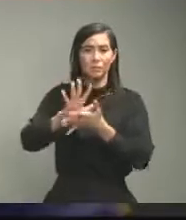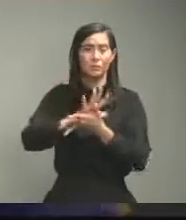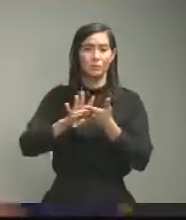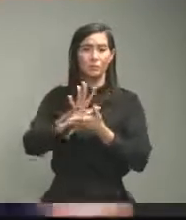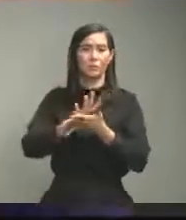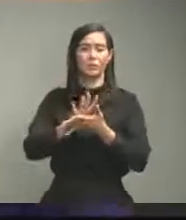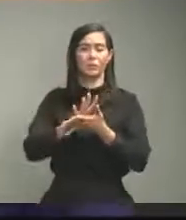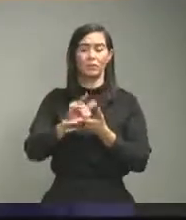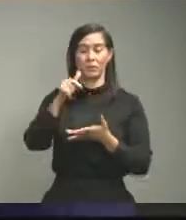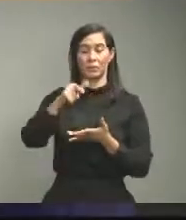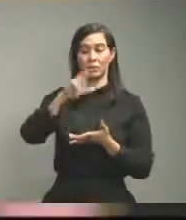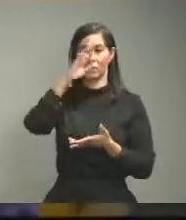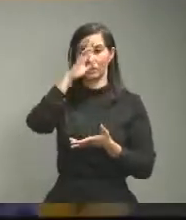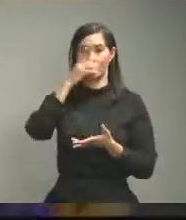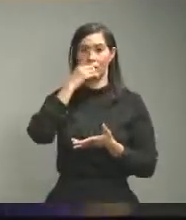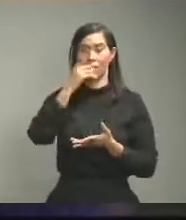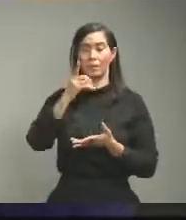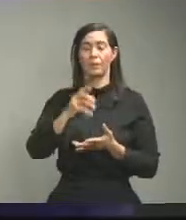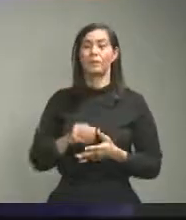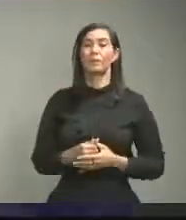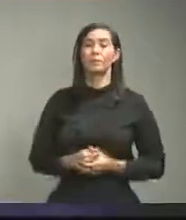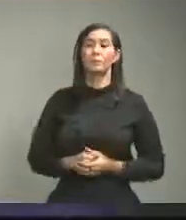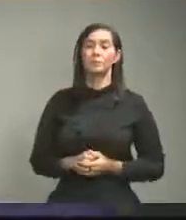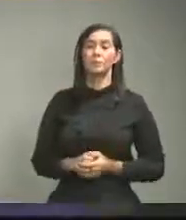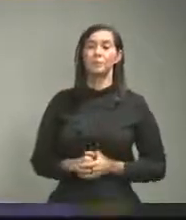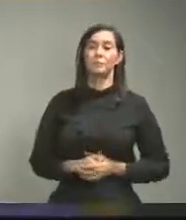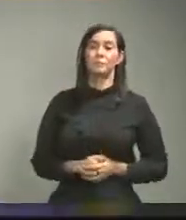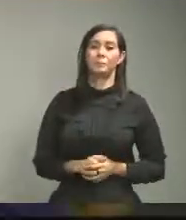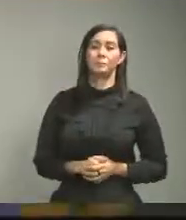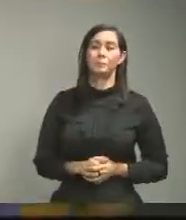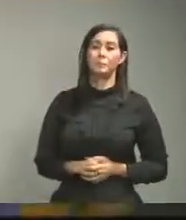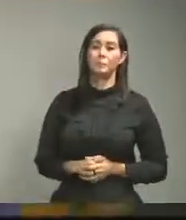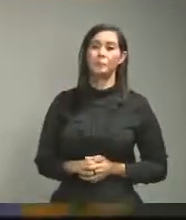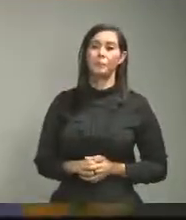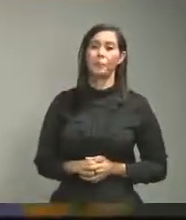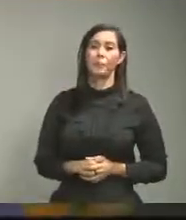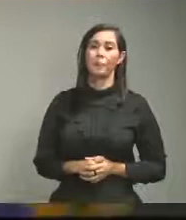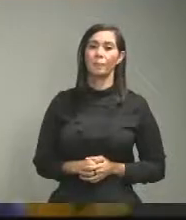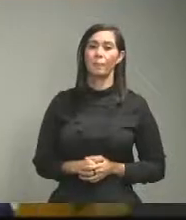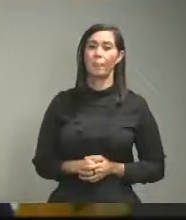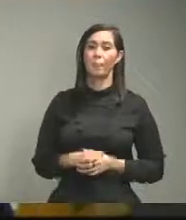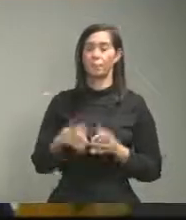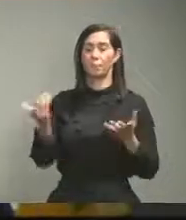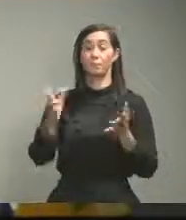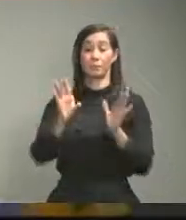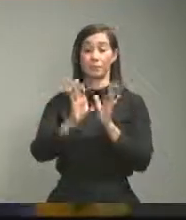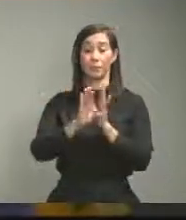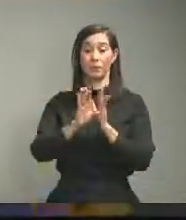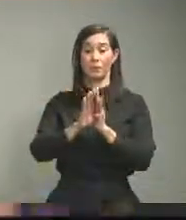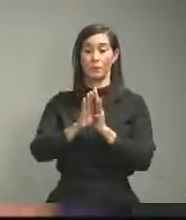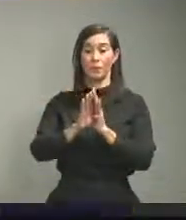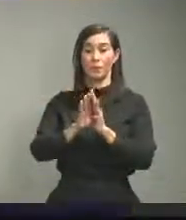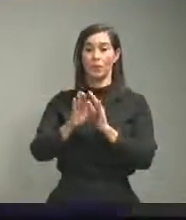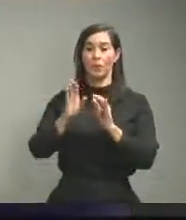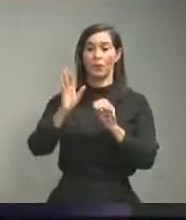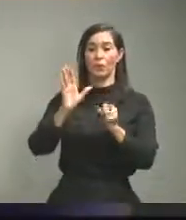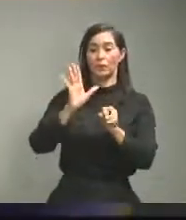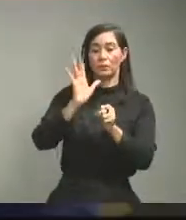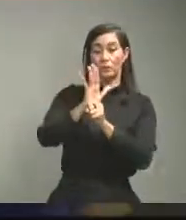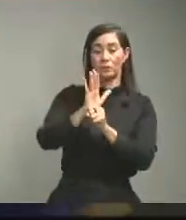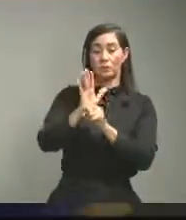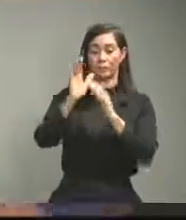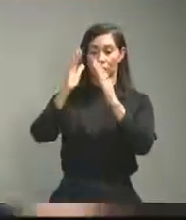con lo que se refiere la implementación del toque de queda estamos preocupados con esa